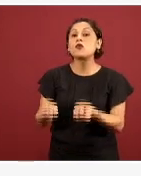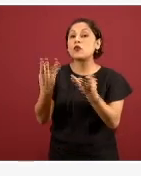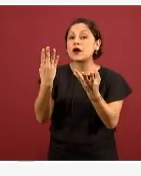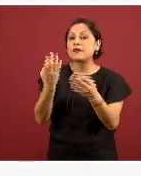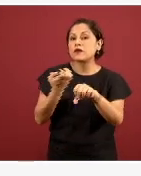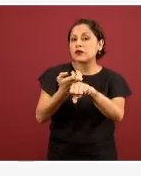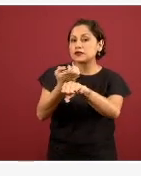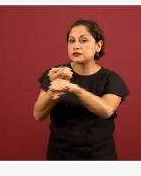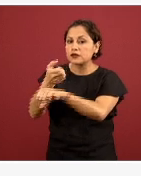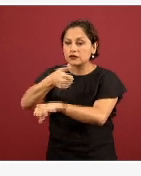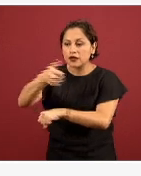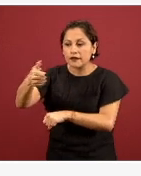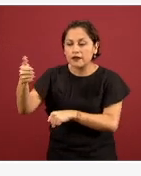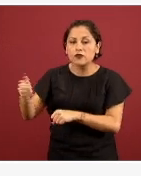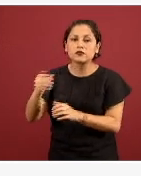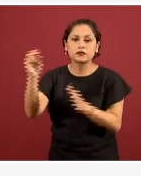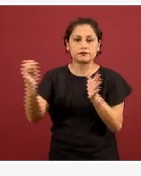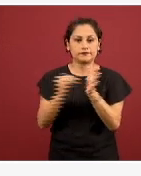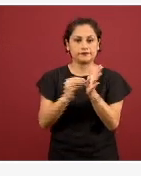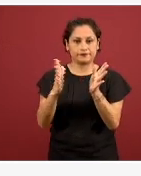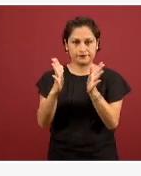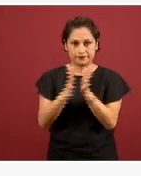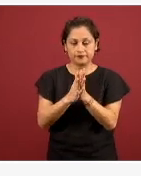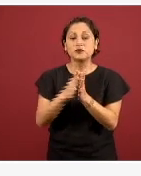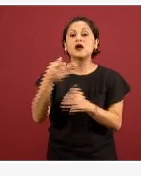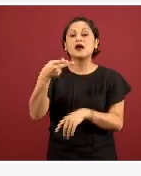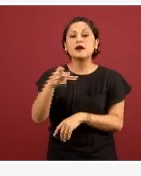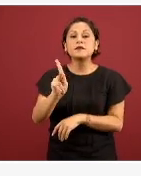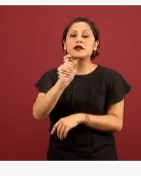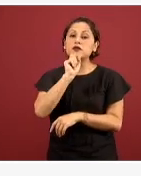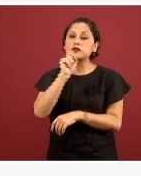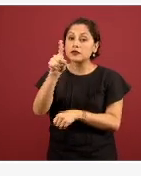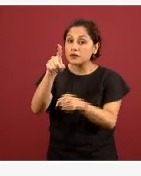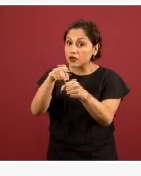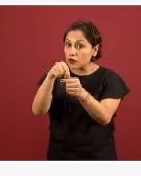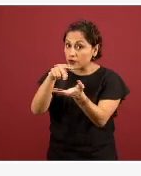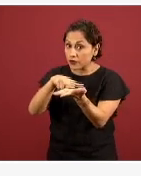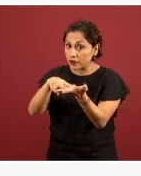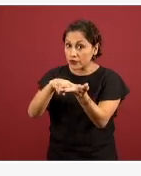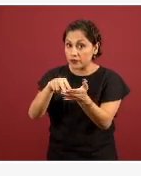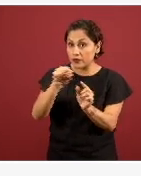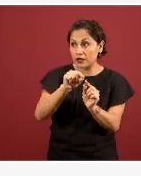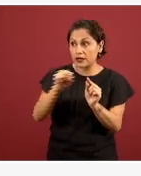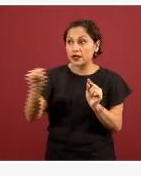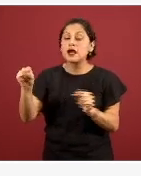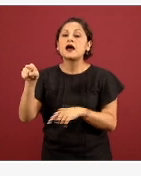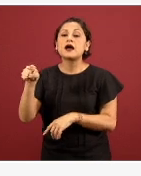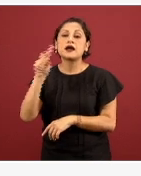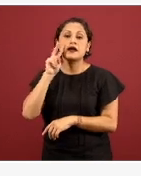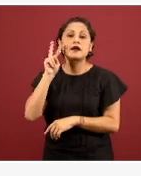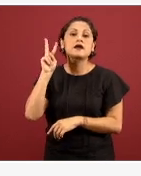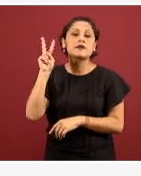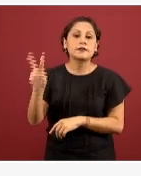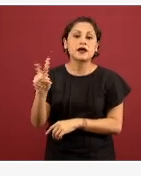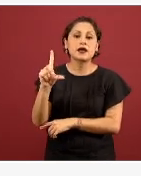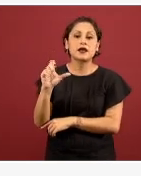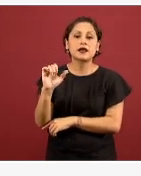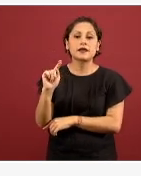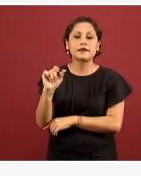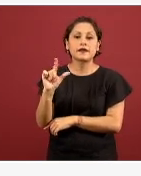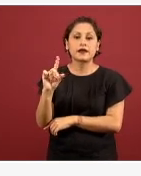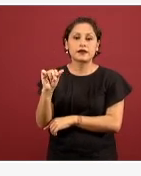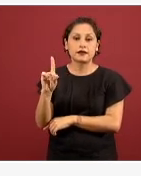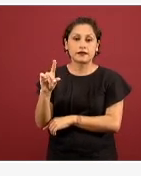notificado, pero también en la línea de color verde tenemos la letalidad que se ha